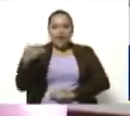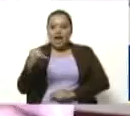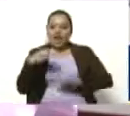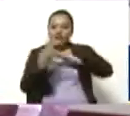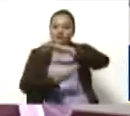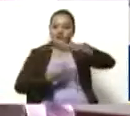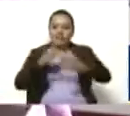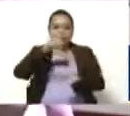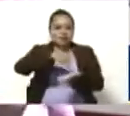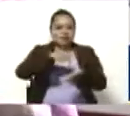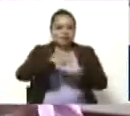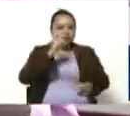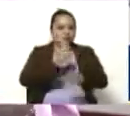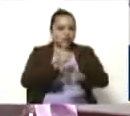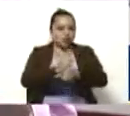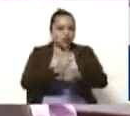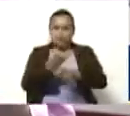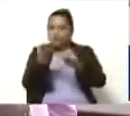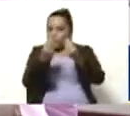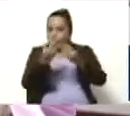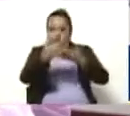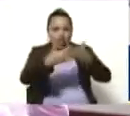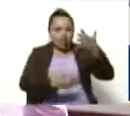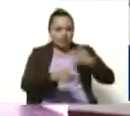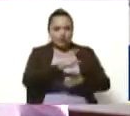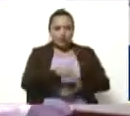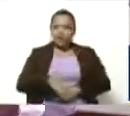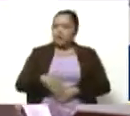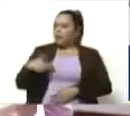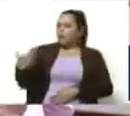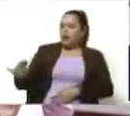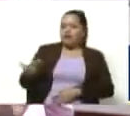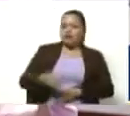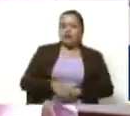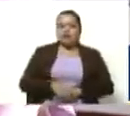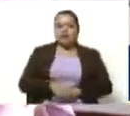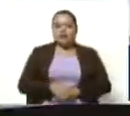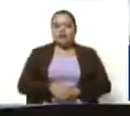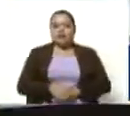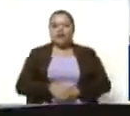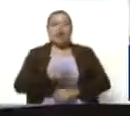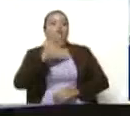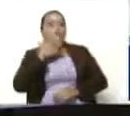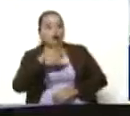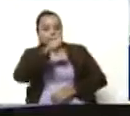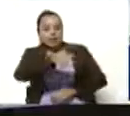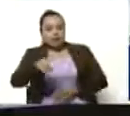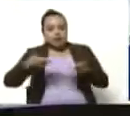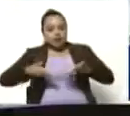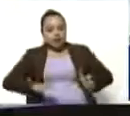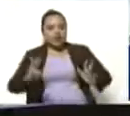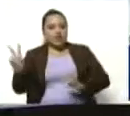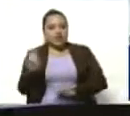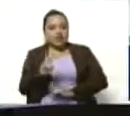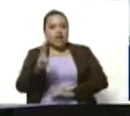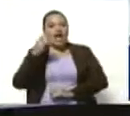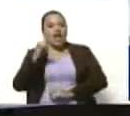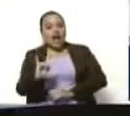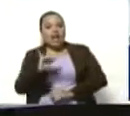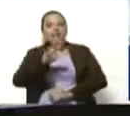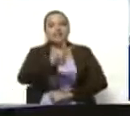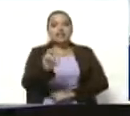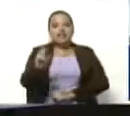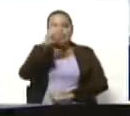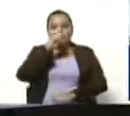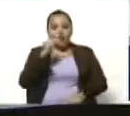presentes, que no son muchas. ¿Cuáles serían, viceversa? Bueno, ser venezolano o venezolana, tener los 30 años de